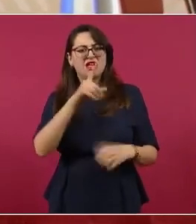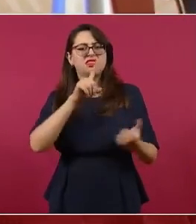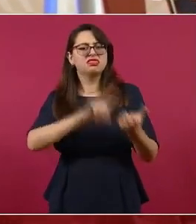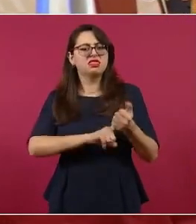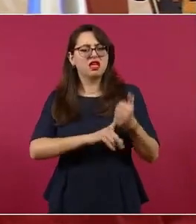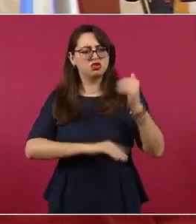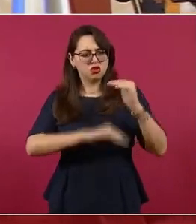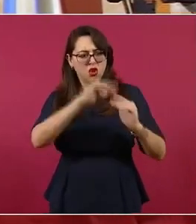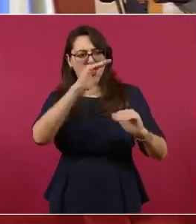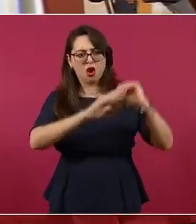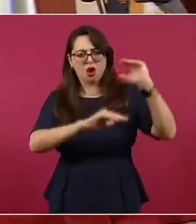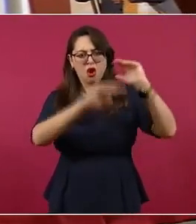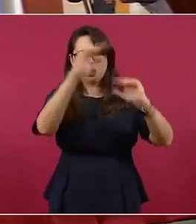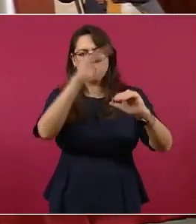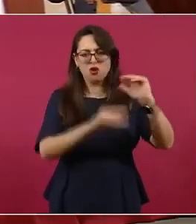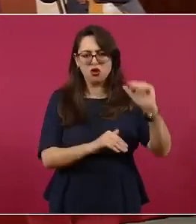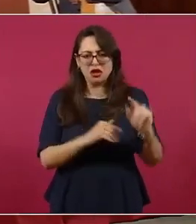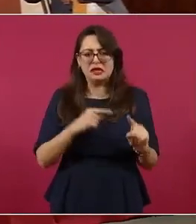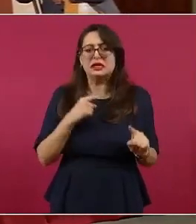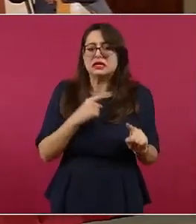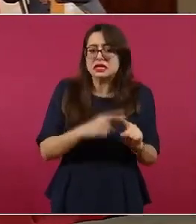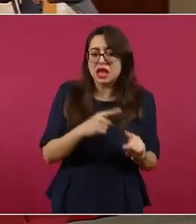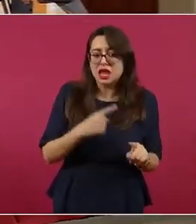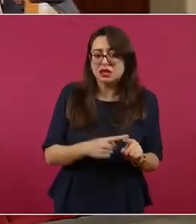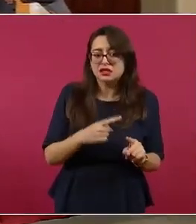Antropología no pudo.